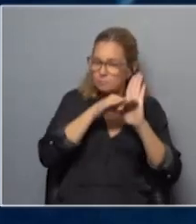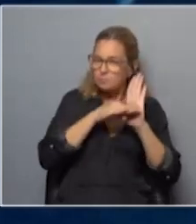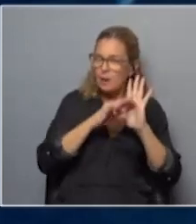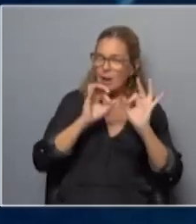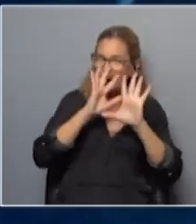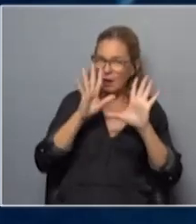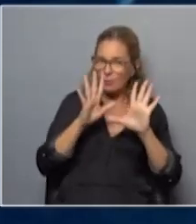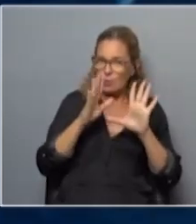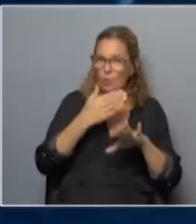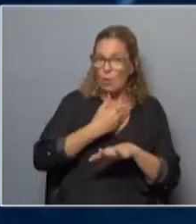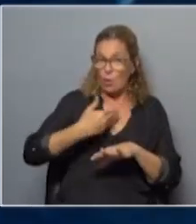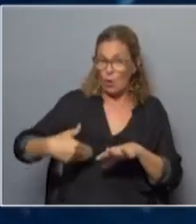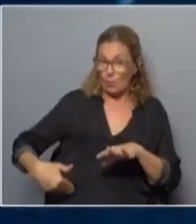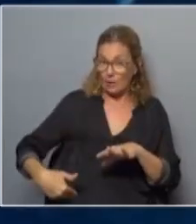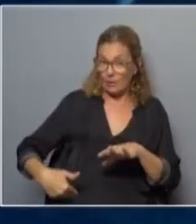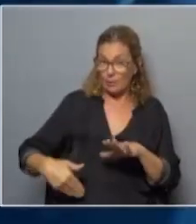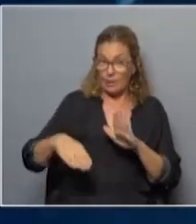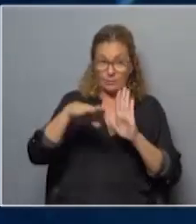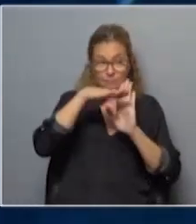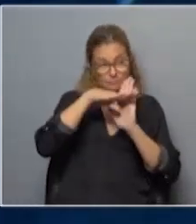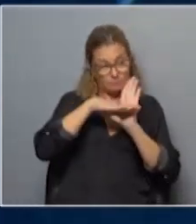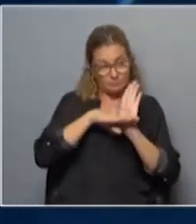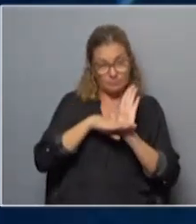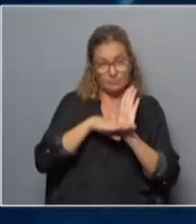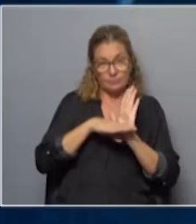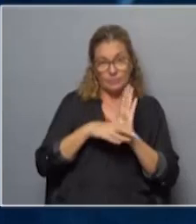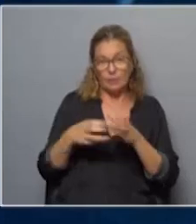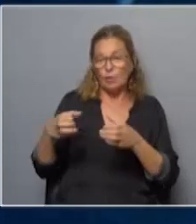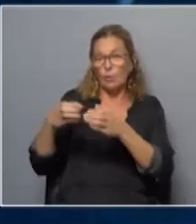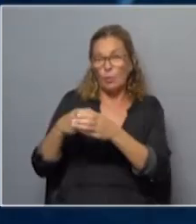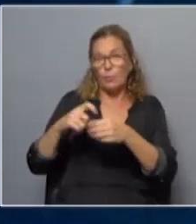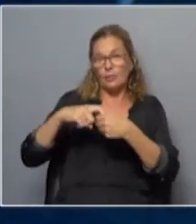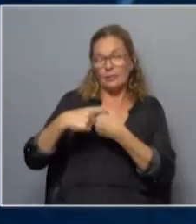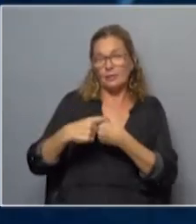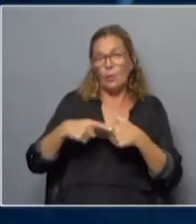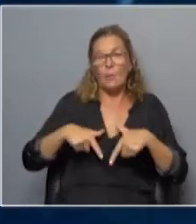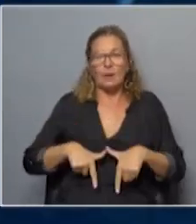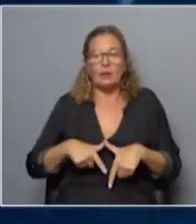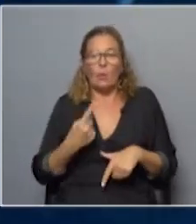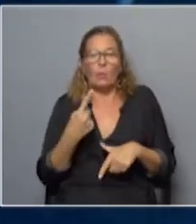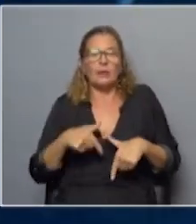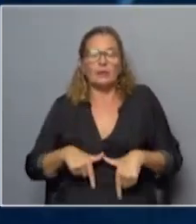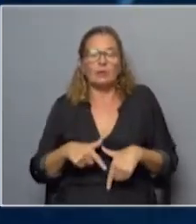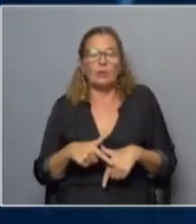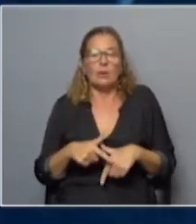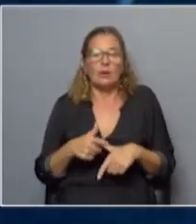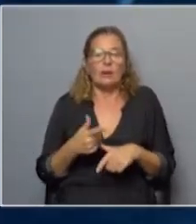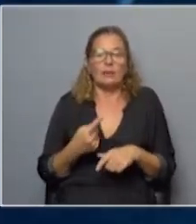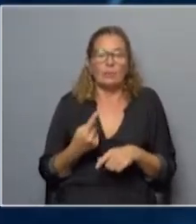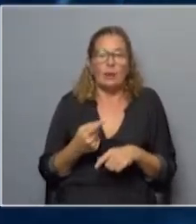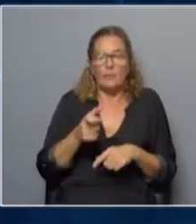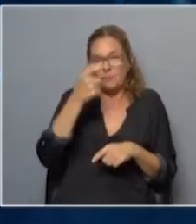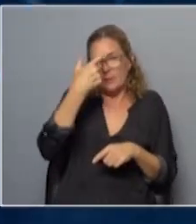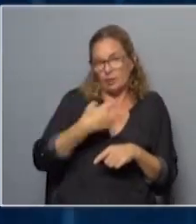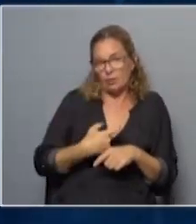claramente un gobierno tiene más poder de construcción de agenda que un movimiento sindical un ministro quizás es más pasible de ser un